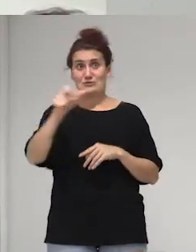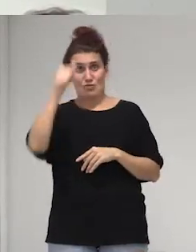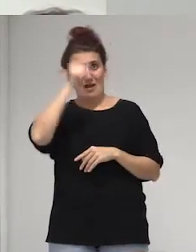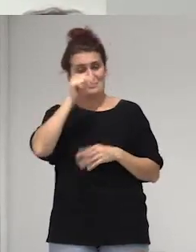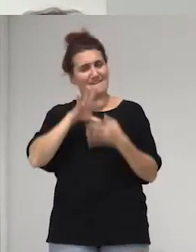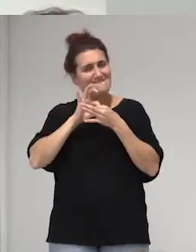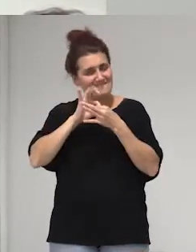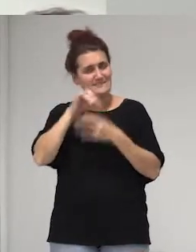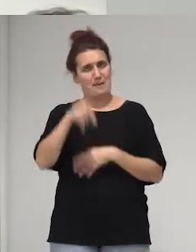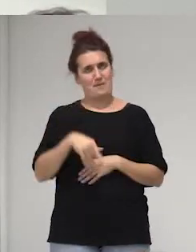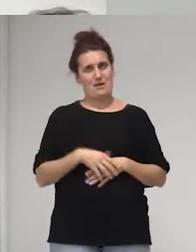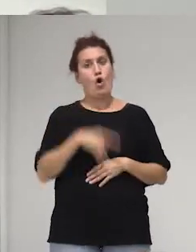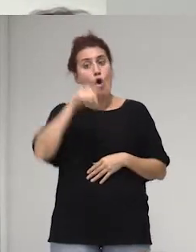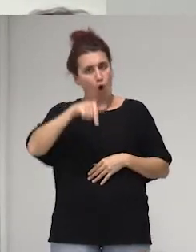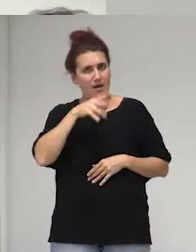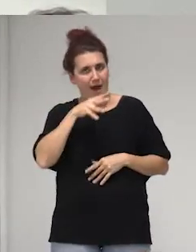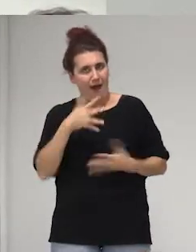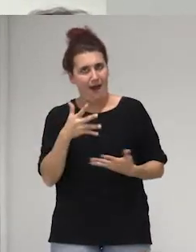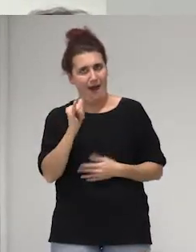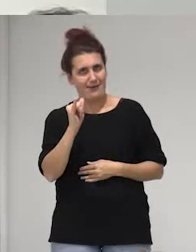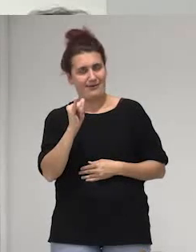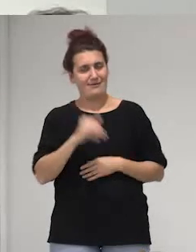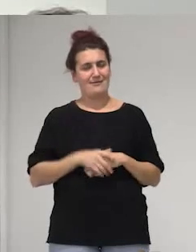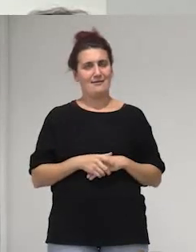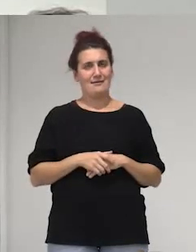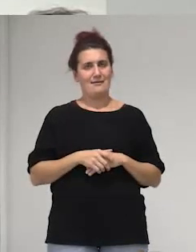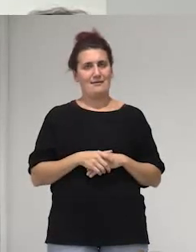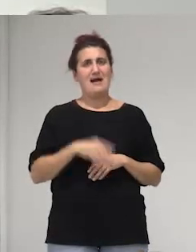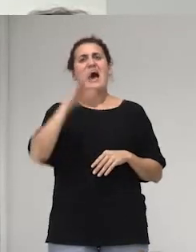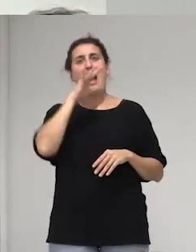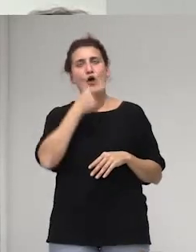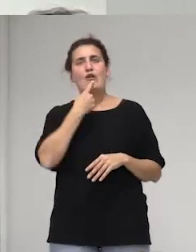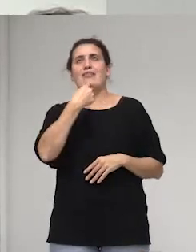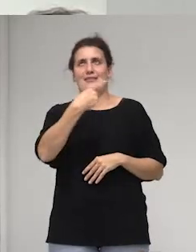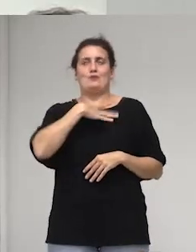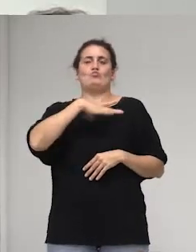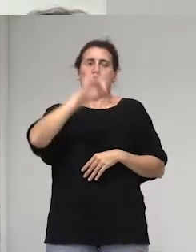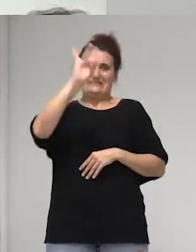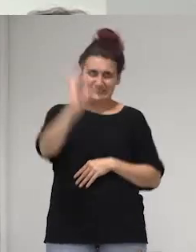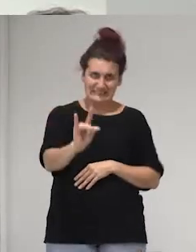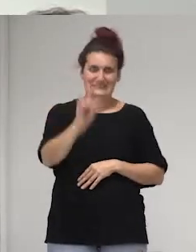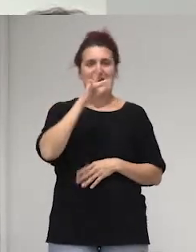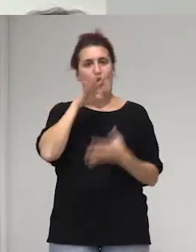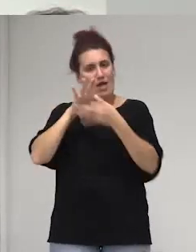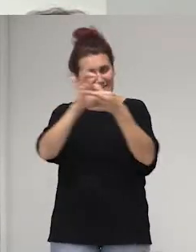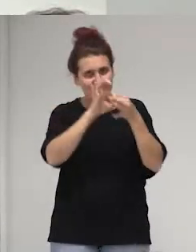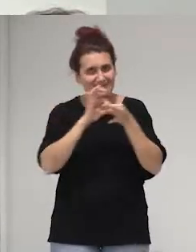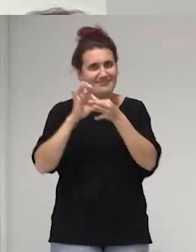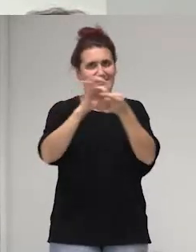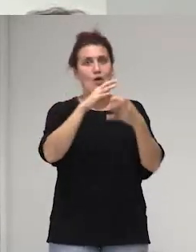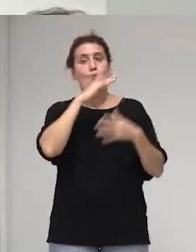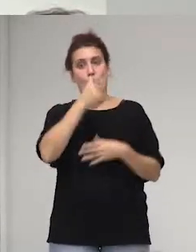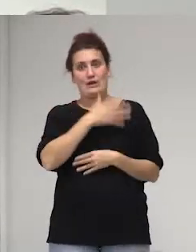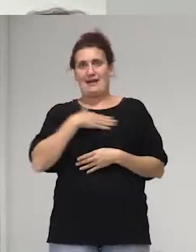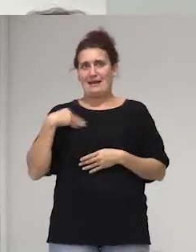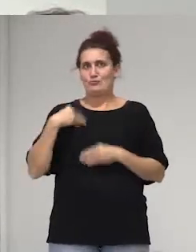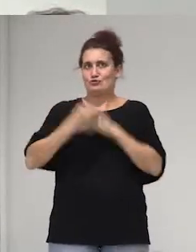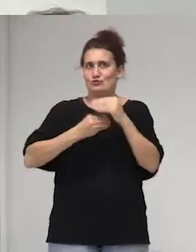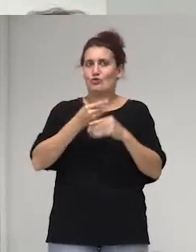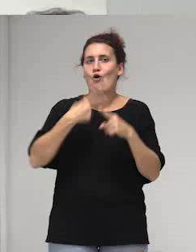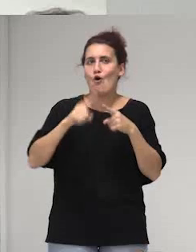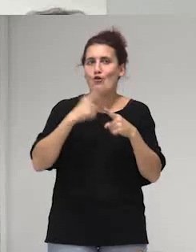hoy los tenemos claro porque ya no nos utiliza ahora podemos decir que si se alía con nosotras porque queremos hacer cosas bonitas